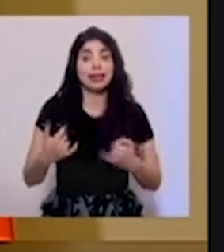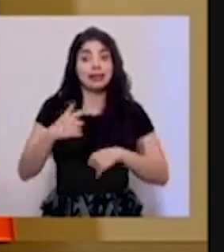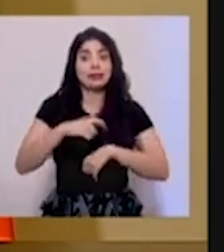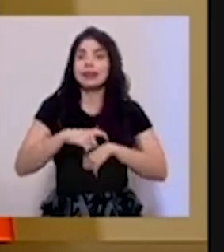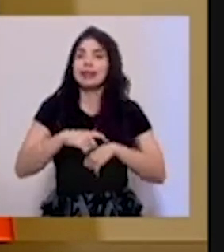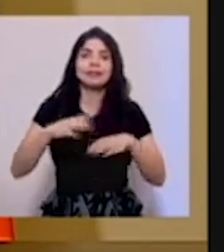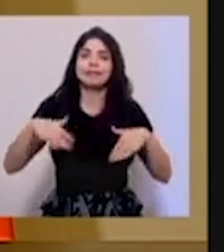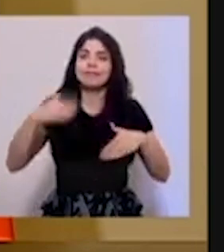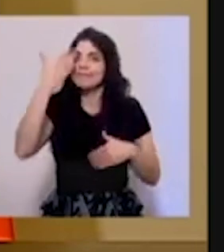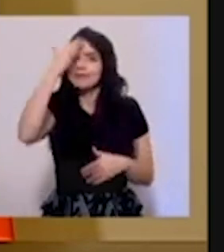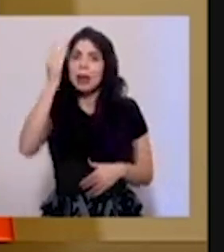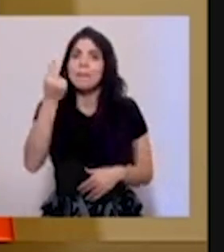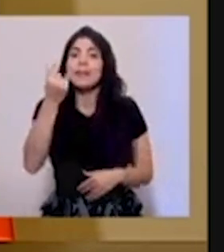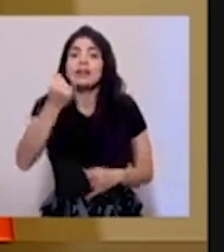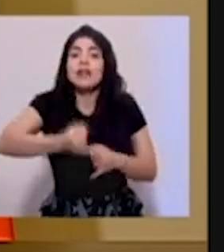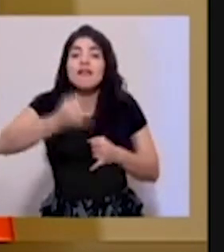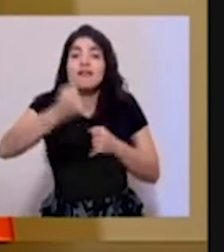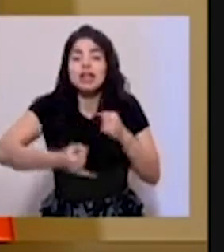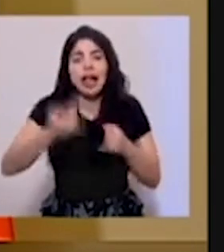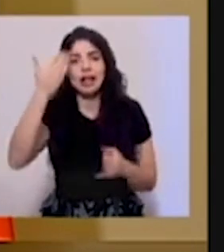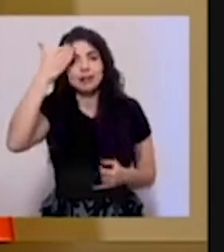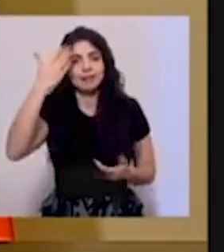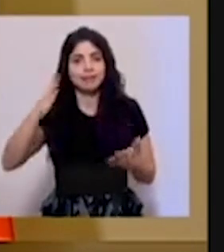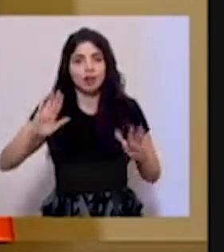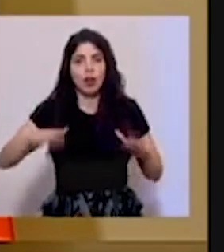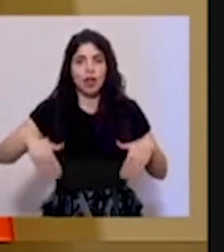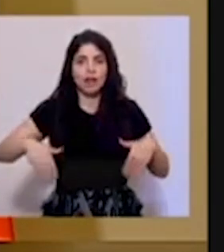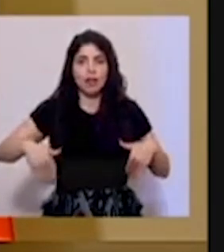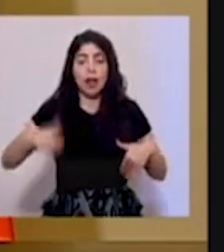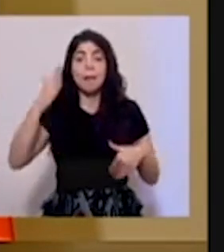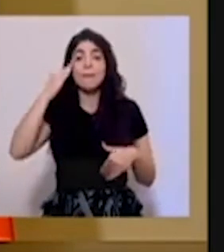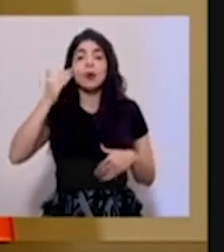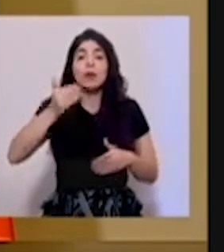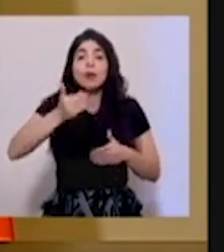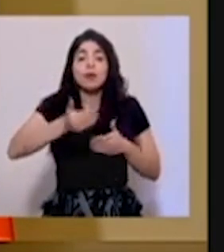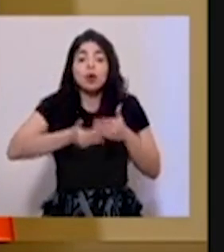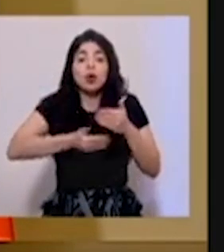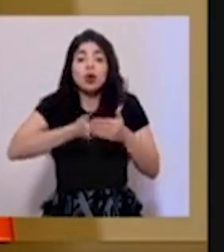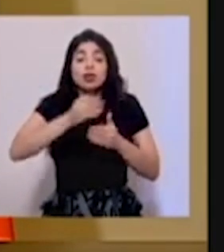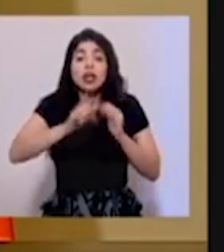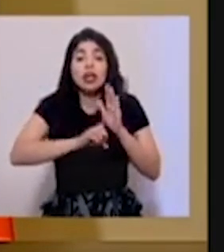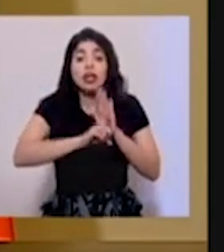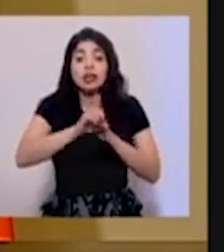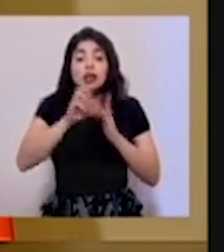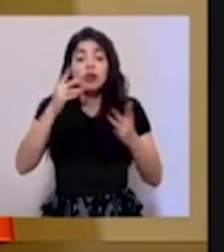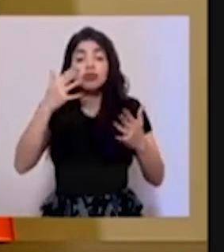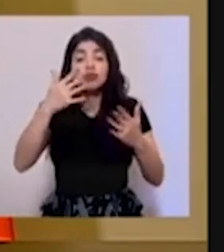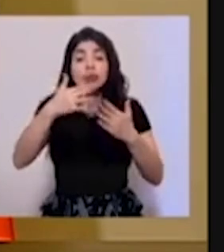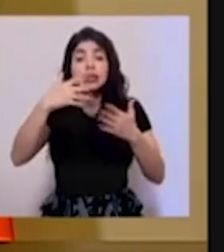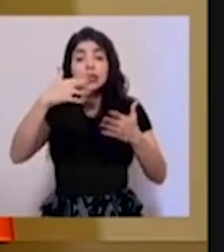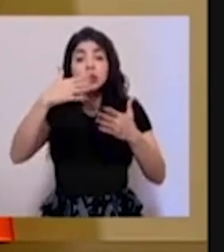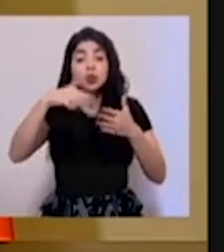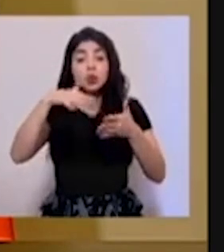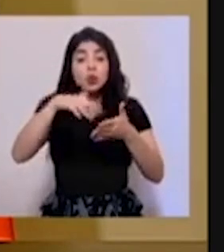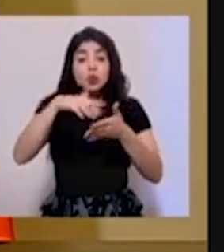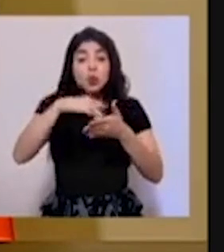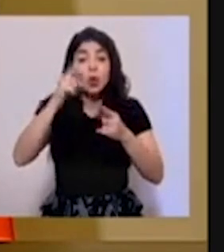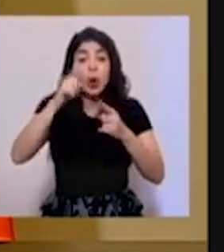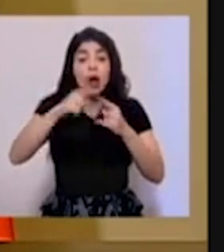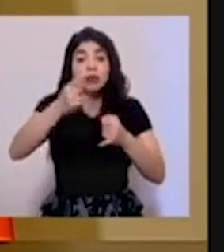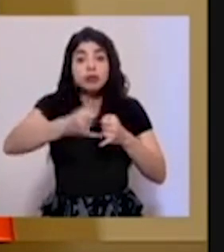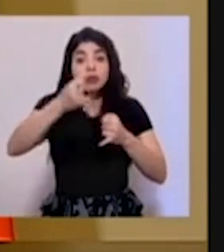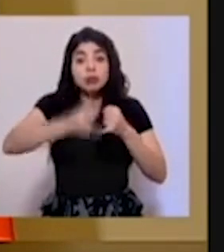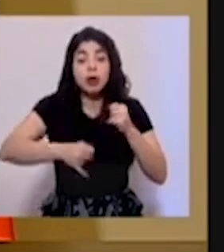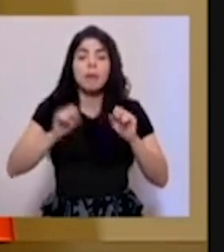no se pueden saber los precios finales porque el desarrollo de aquí a que terminen los estudios podrían haber cambios